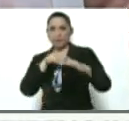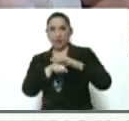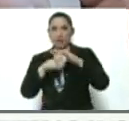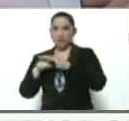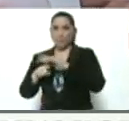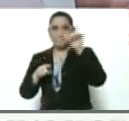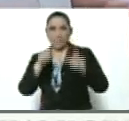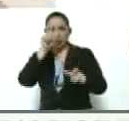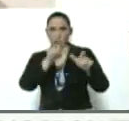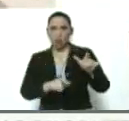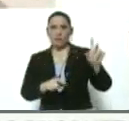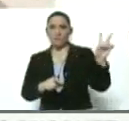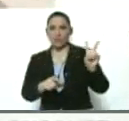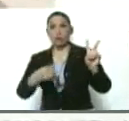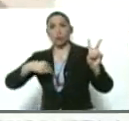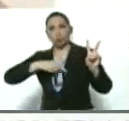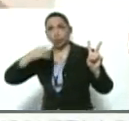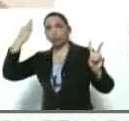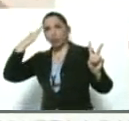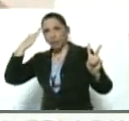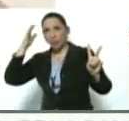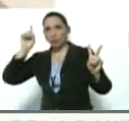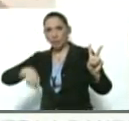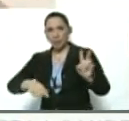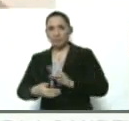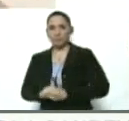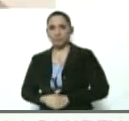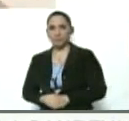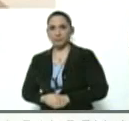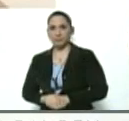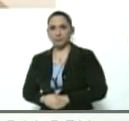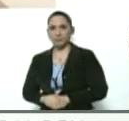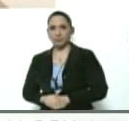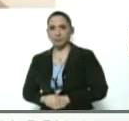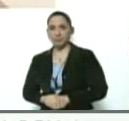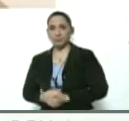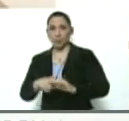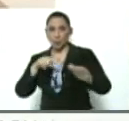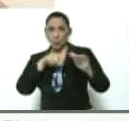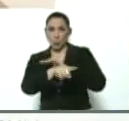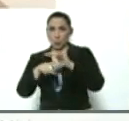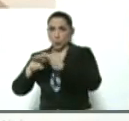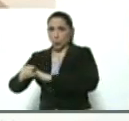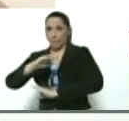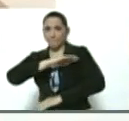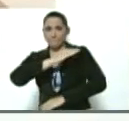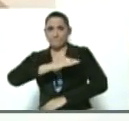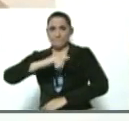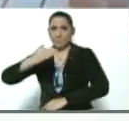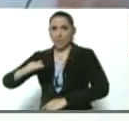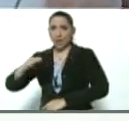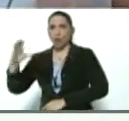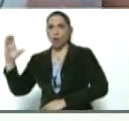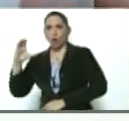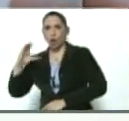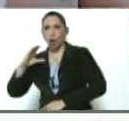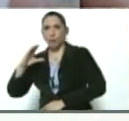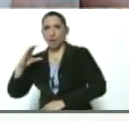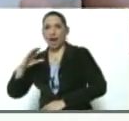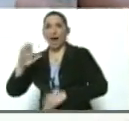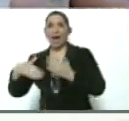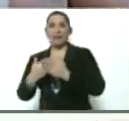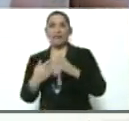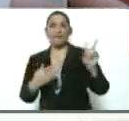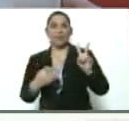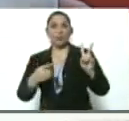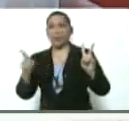venezolanos. Sabíamos también que vendría una incursión por mar desde Colombia hacia Venezuela. Lo